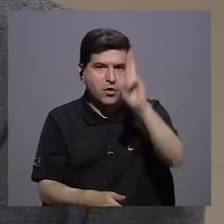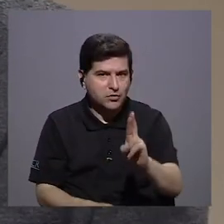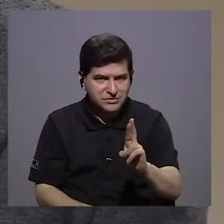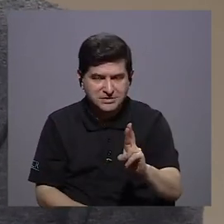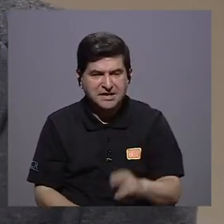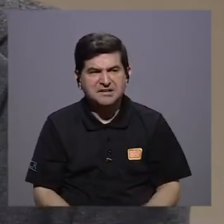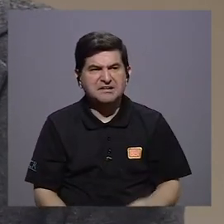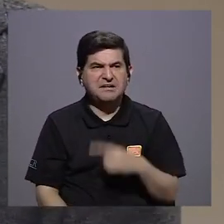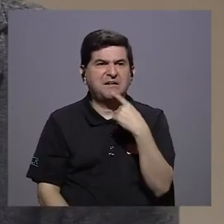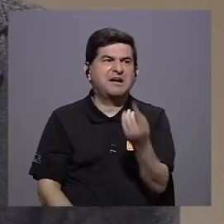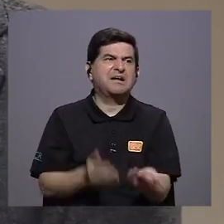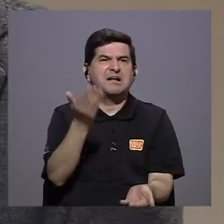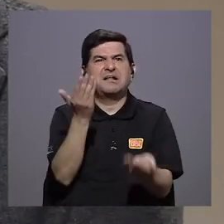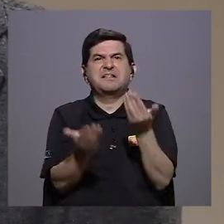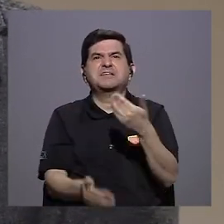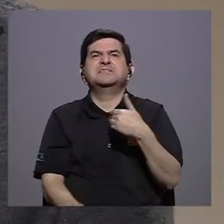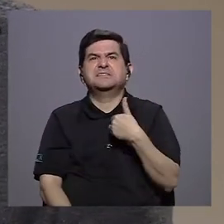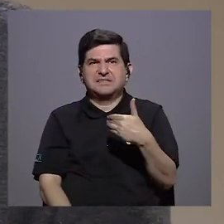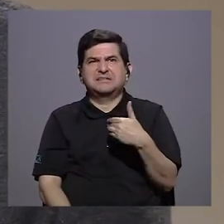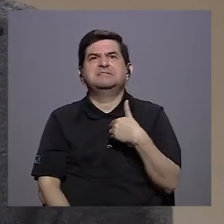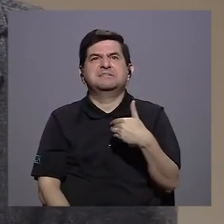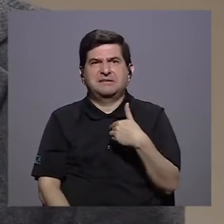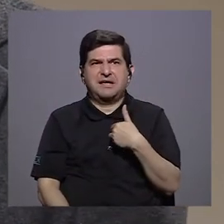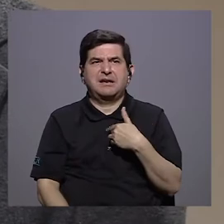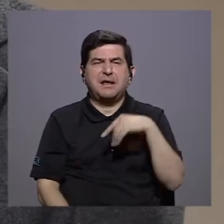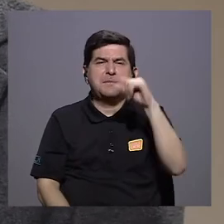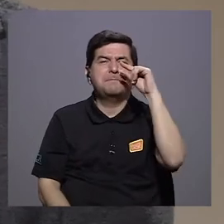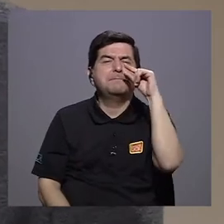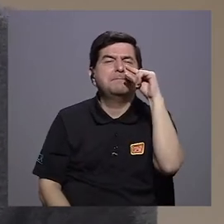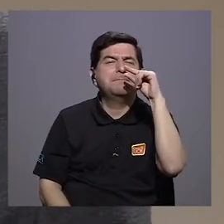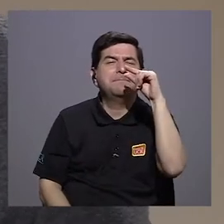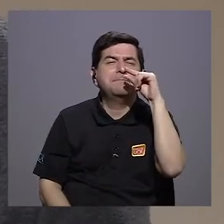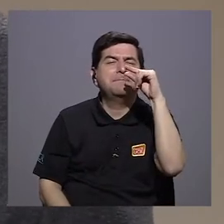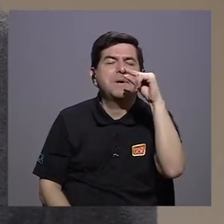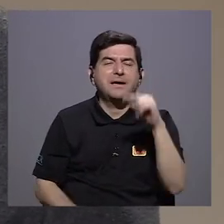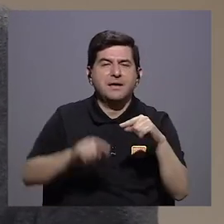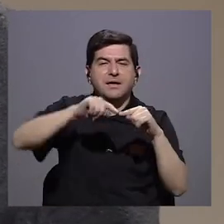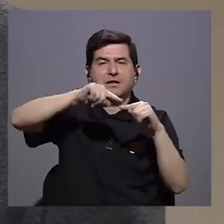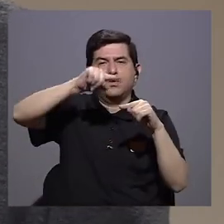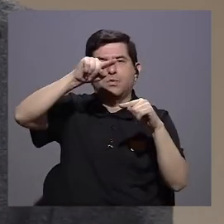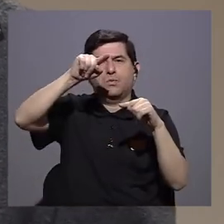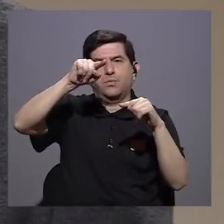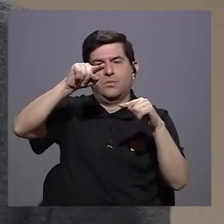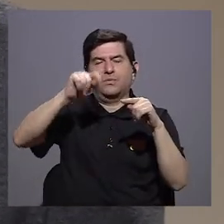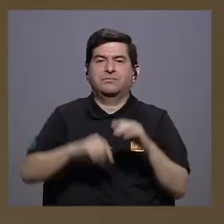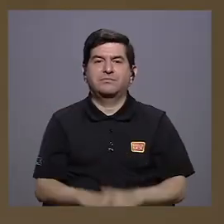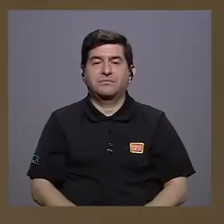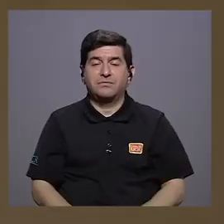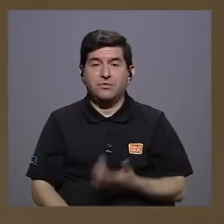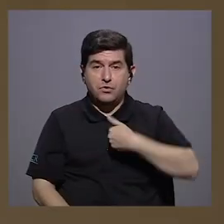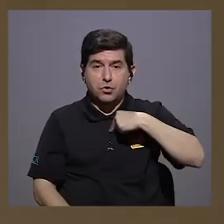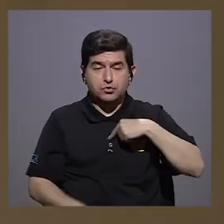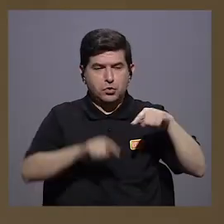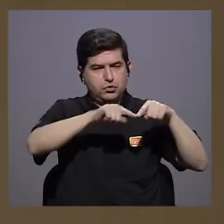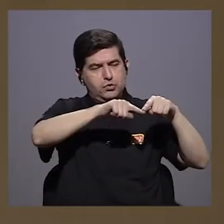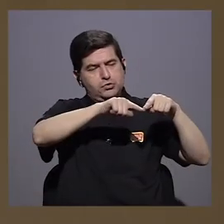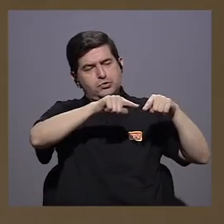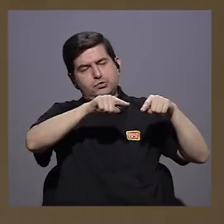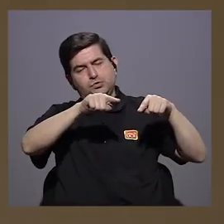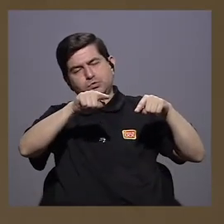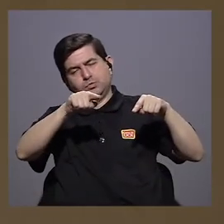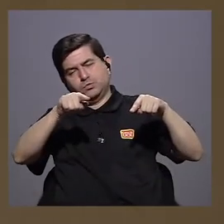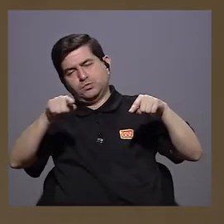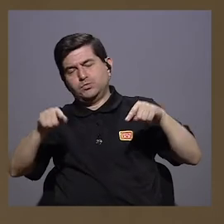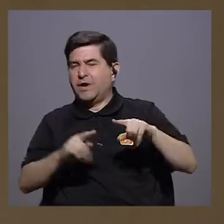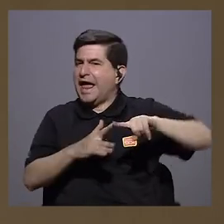Costa Rica, podemos decir que tuvo tal vez un pequeño pico. En realidad, lo que hicimos fue aplanar la curva desde un